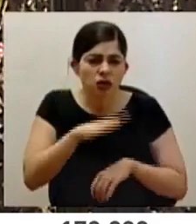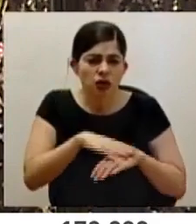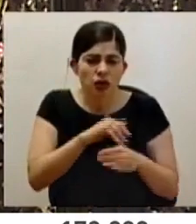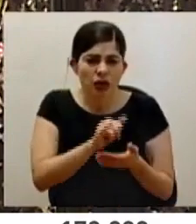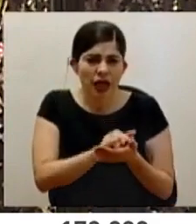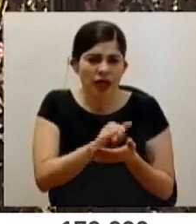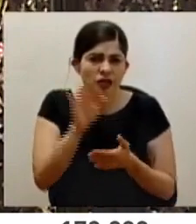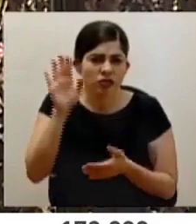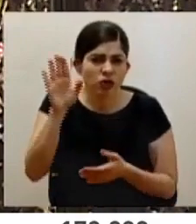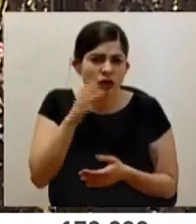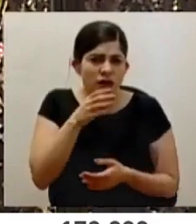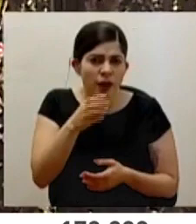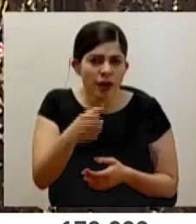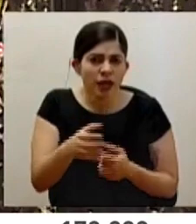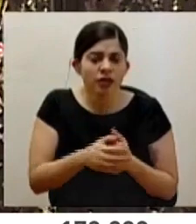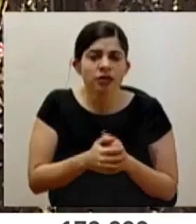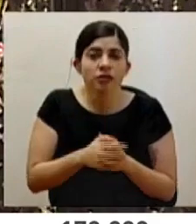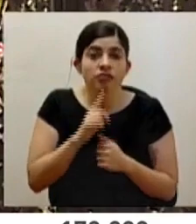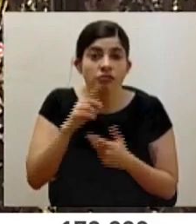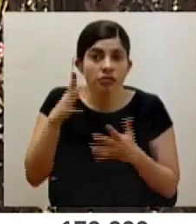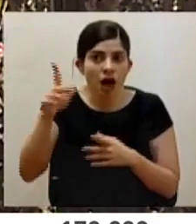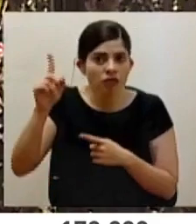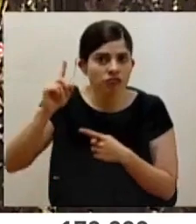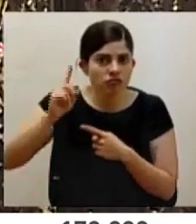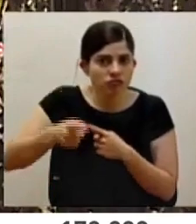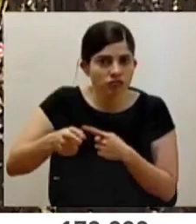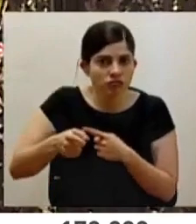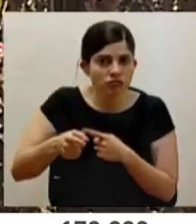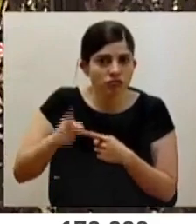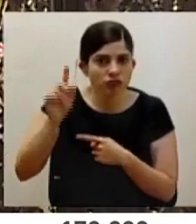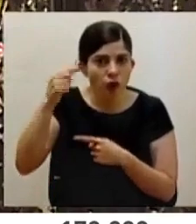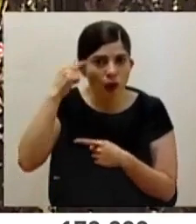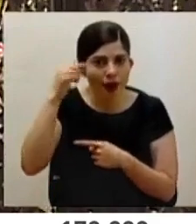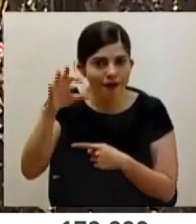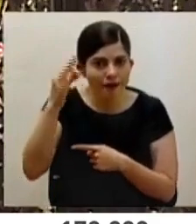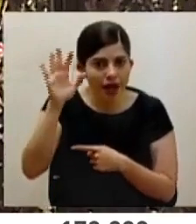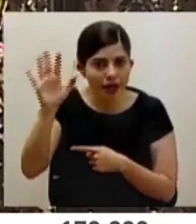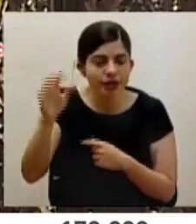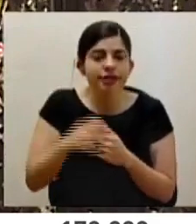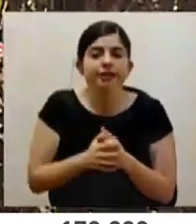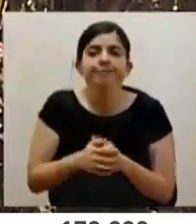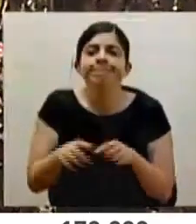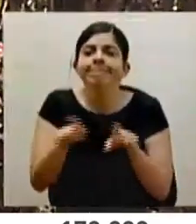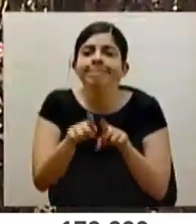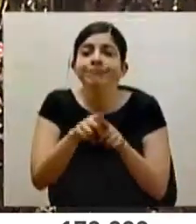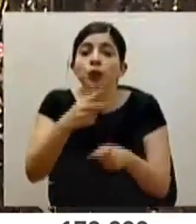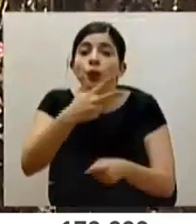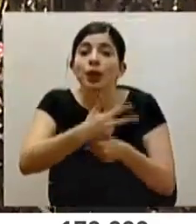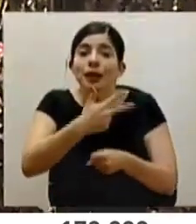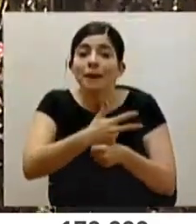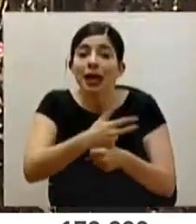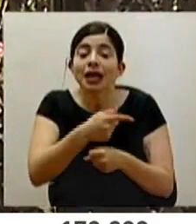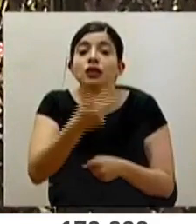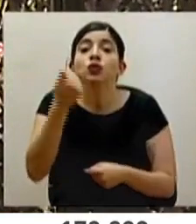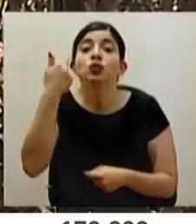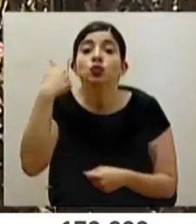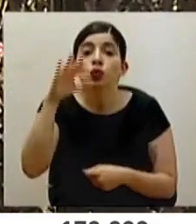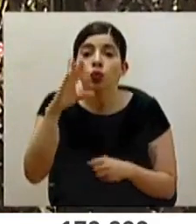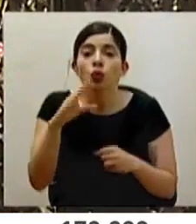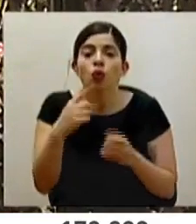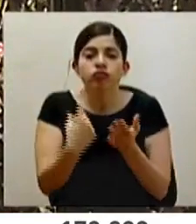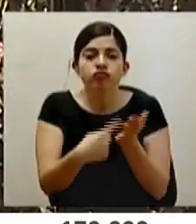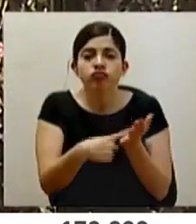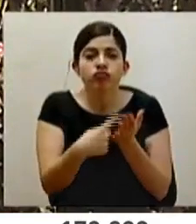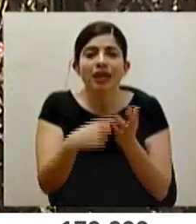recomendación. Incluso ya es una instrucción que giró el gobierno de Francia. Y también en Guatemala estuvieron hablando